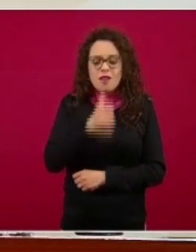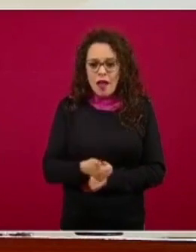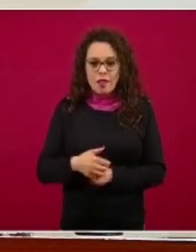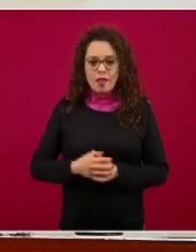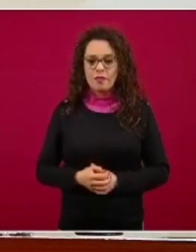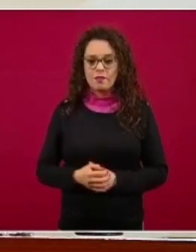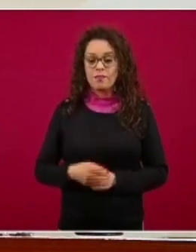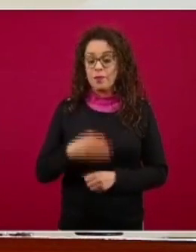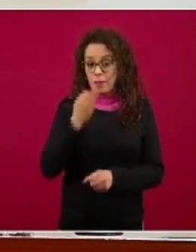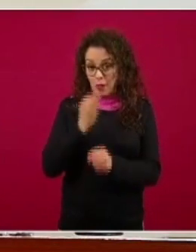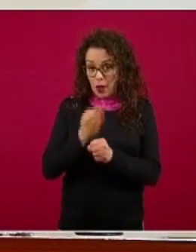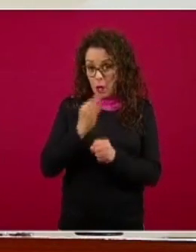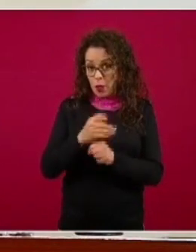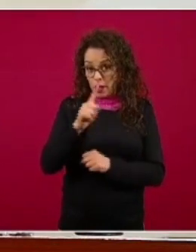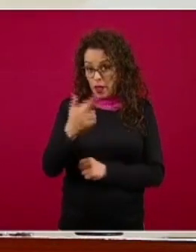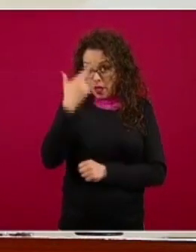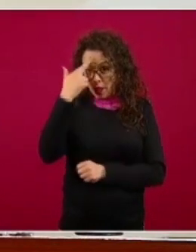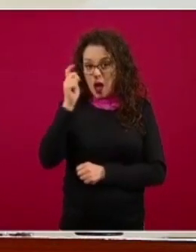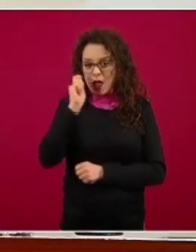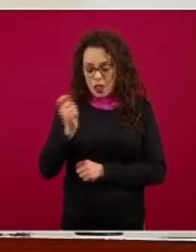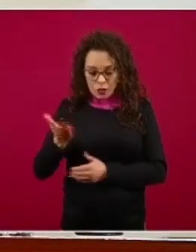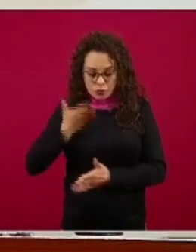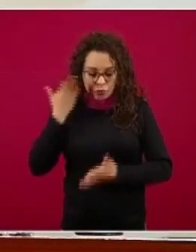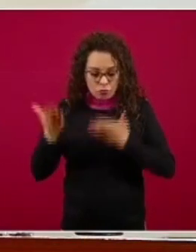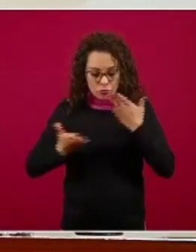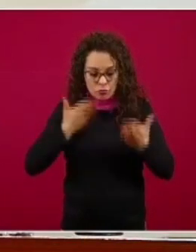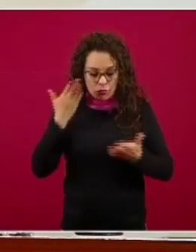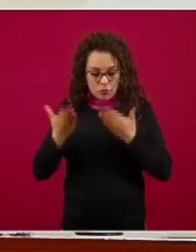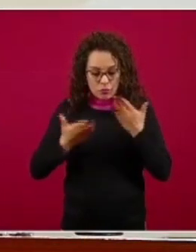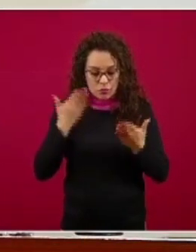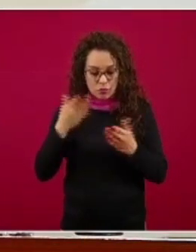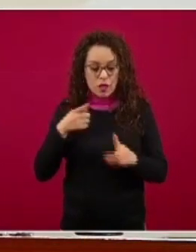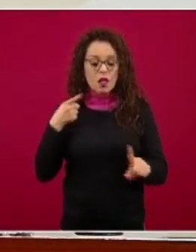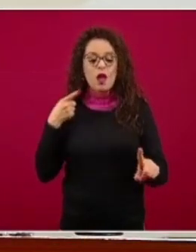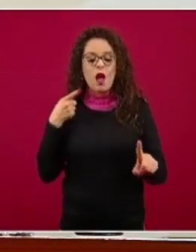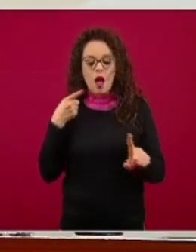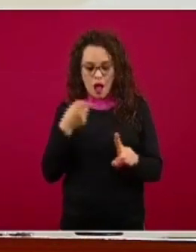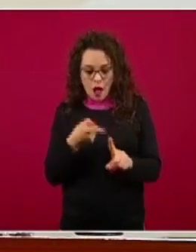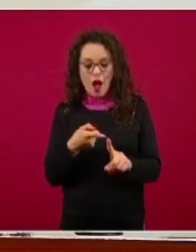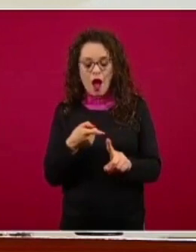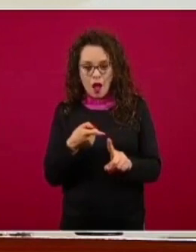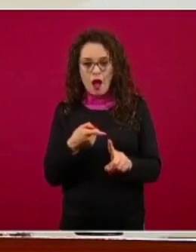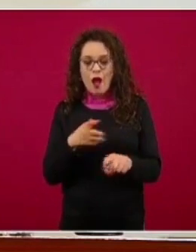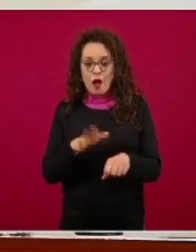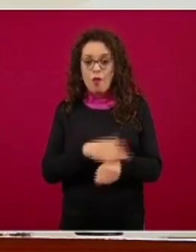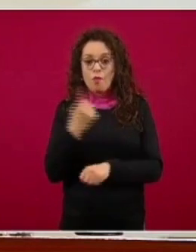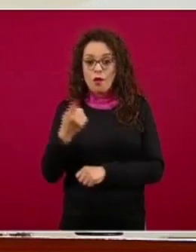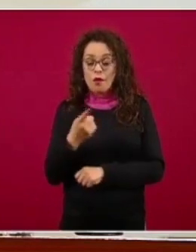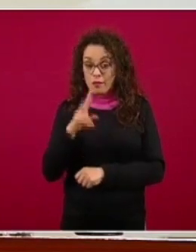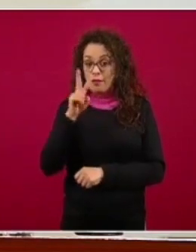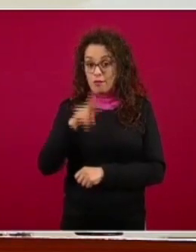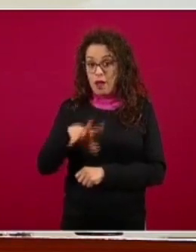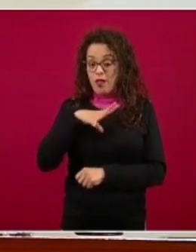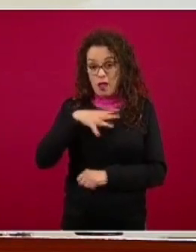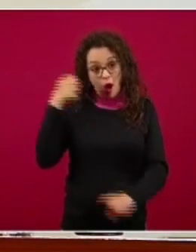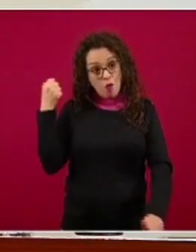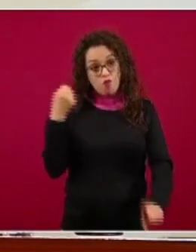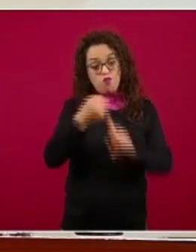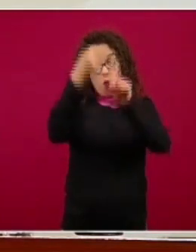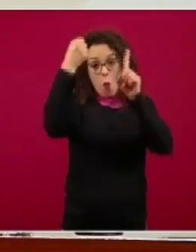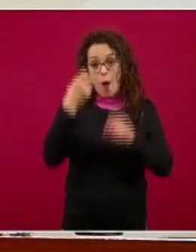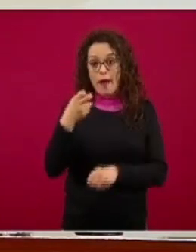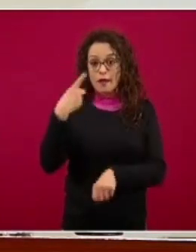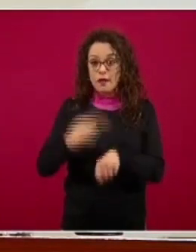recuerden que ahorita estos estudios ahorita son dirigidos precisamente por el impacto que está teniendo en la salud pública esta enfermedad